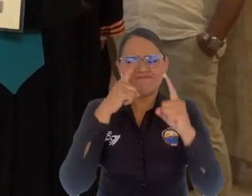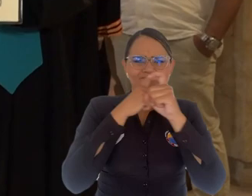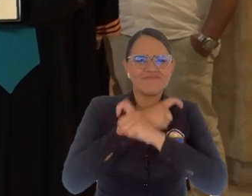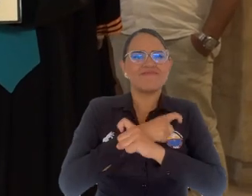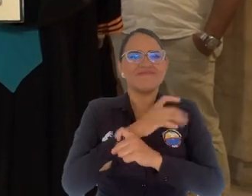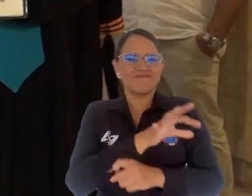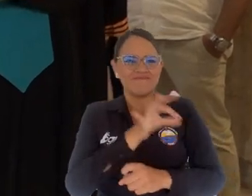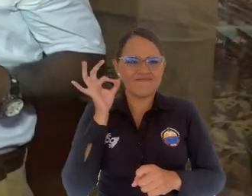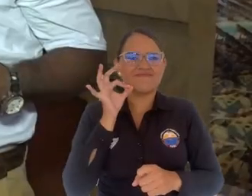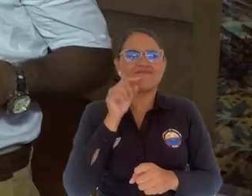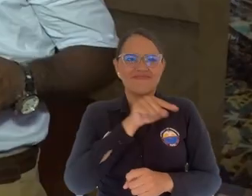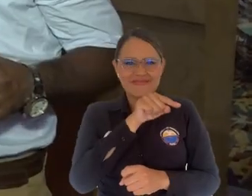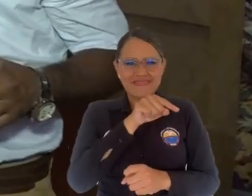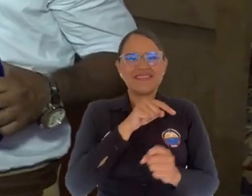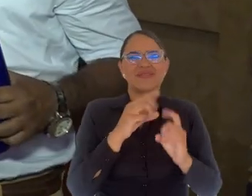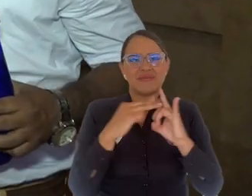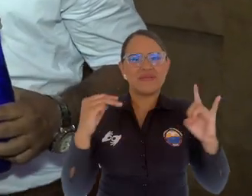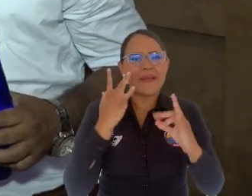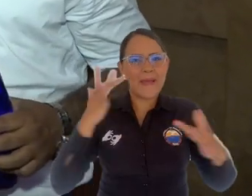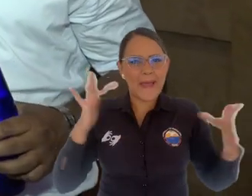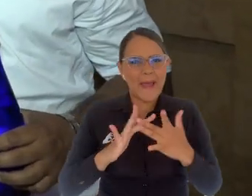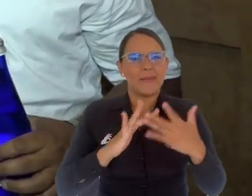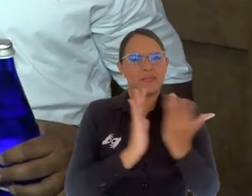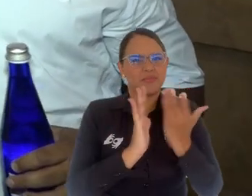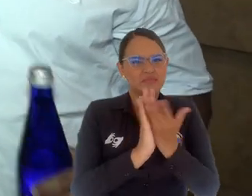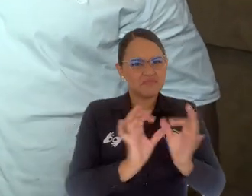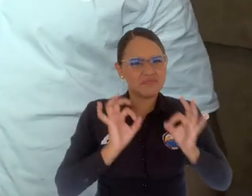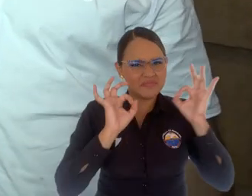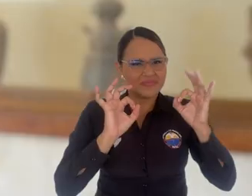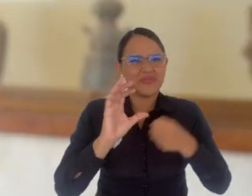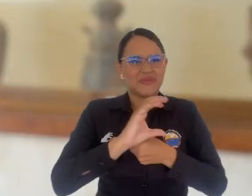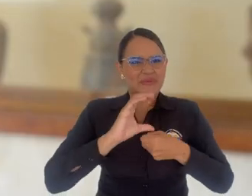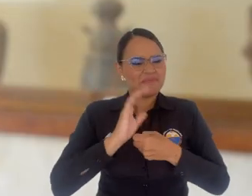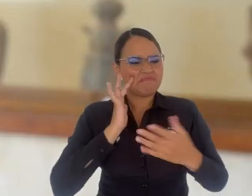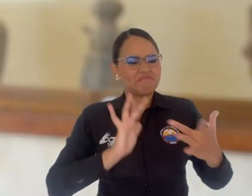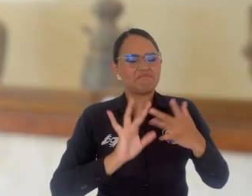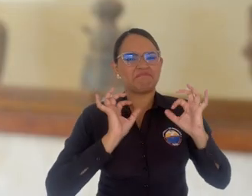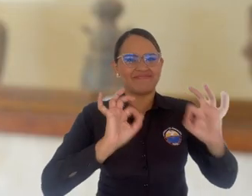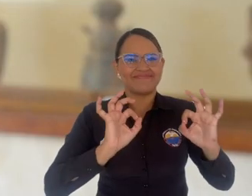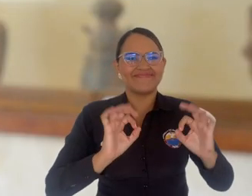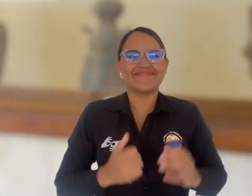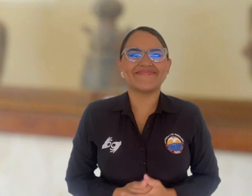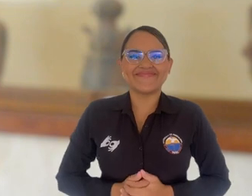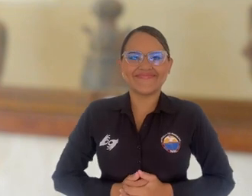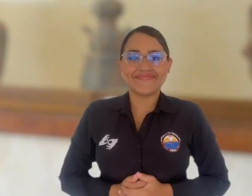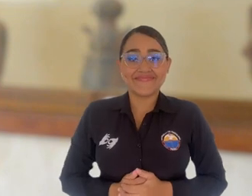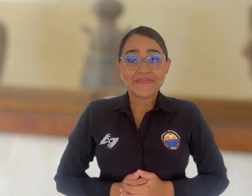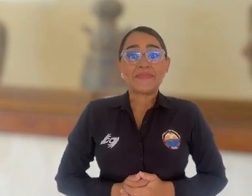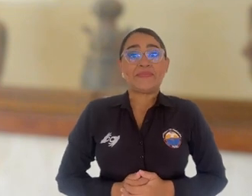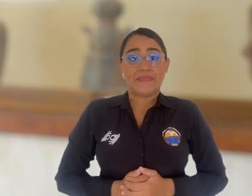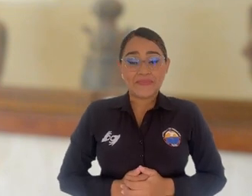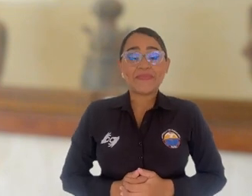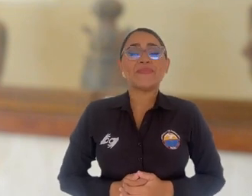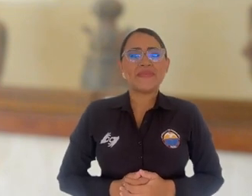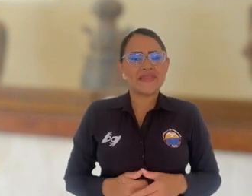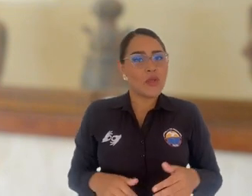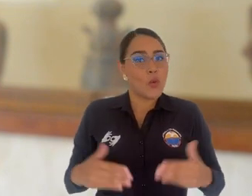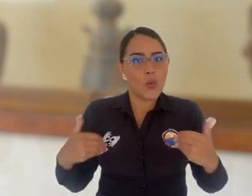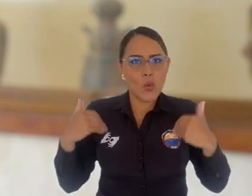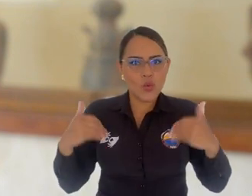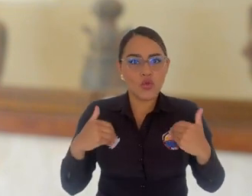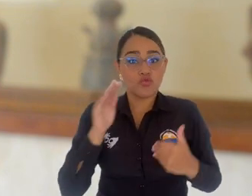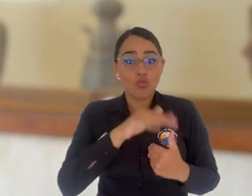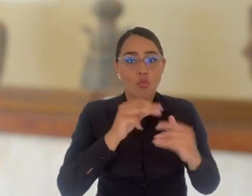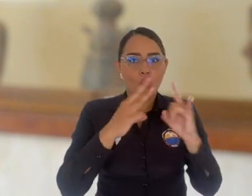en nuestra ciudad y con una alta calidad educativa. Muy privilegiada de estar en esta tan prestigiosa universidad